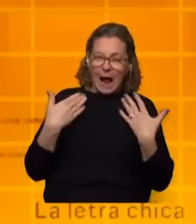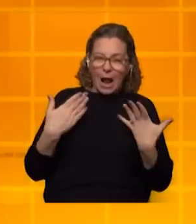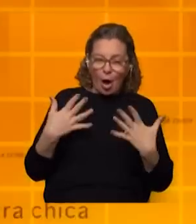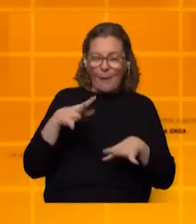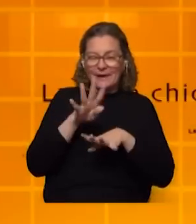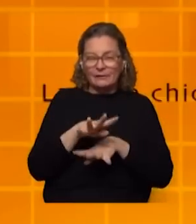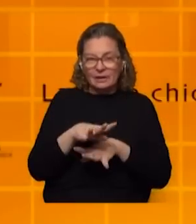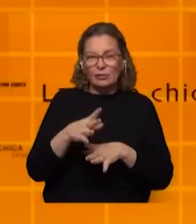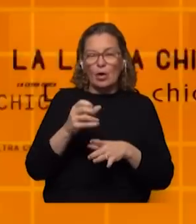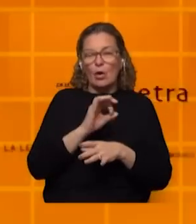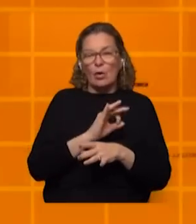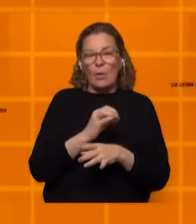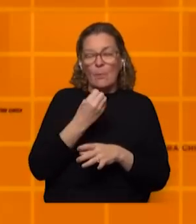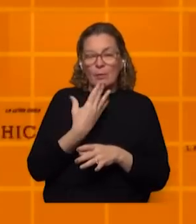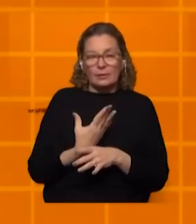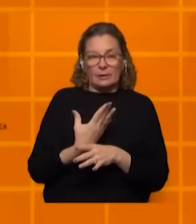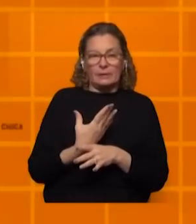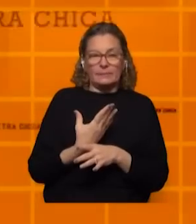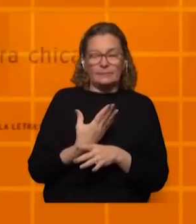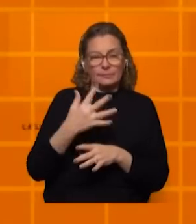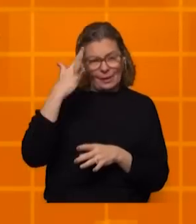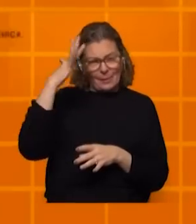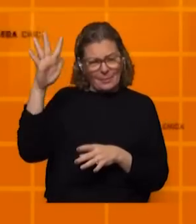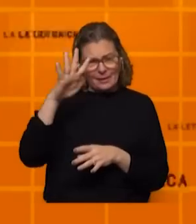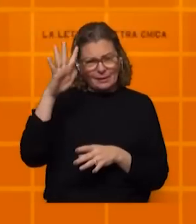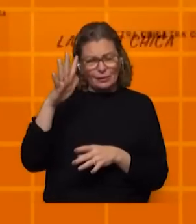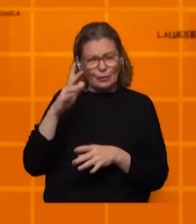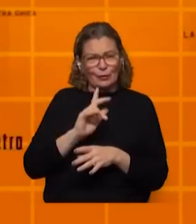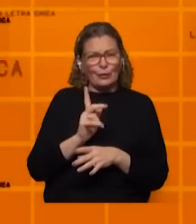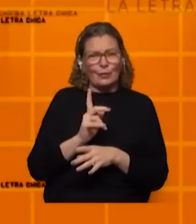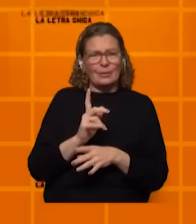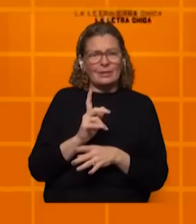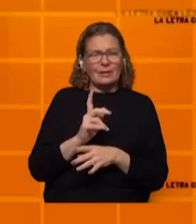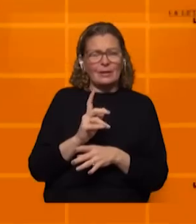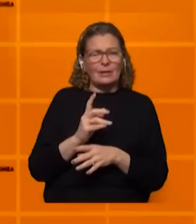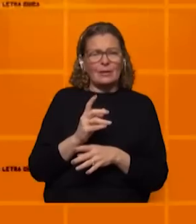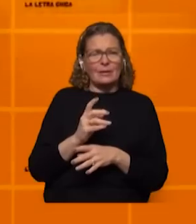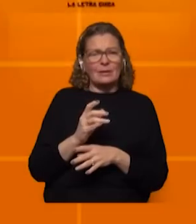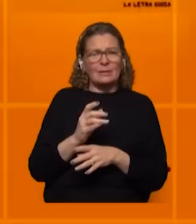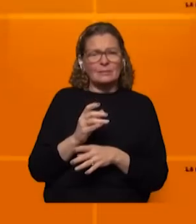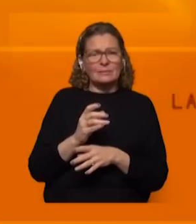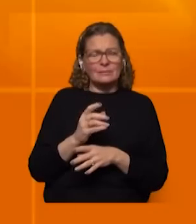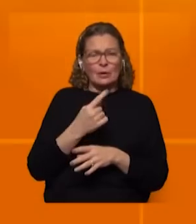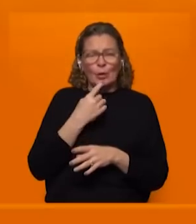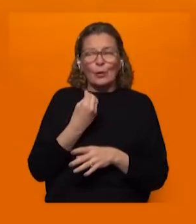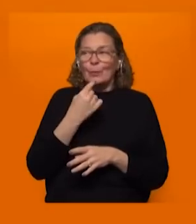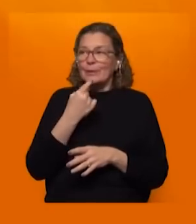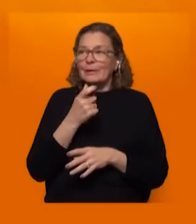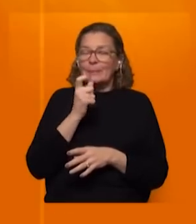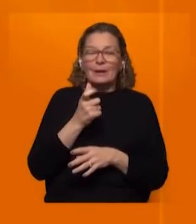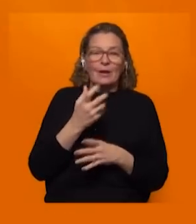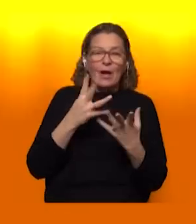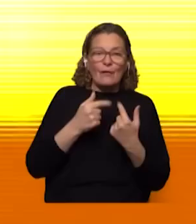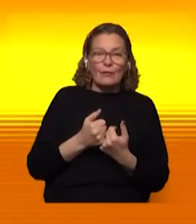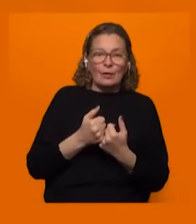manifestación. Porque me imagino que no debe ser muy, ¿cómo decir? La